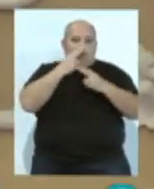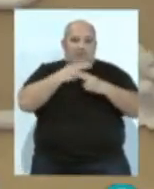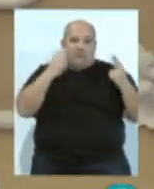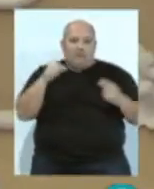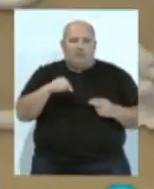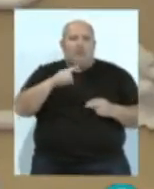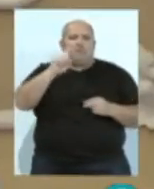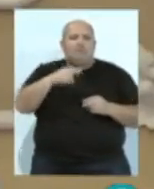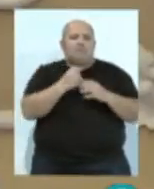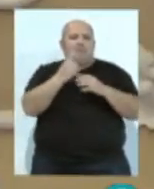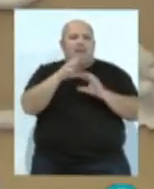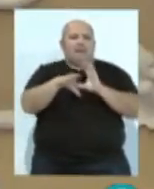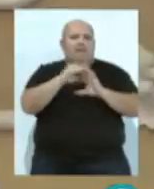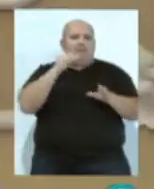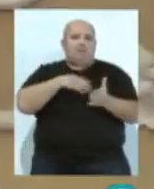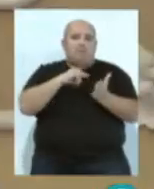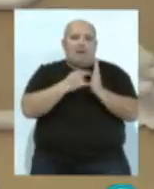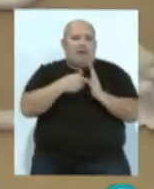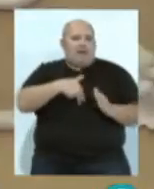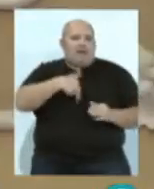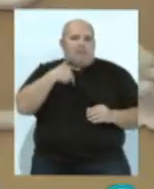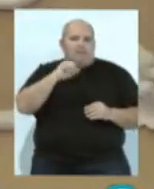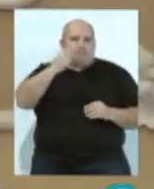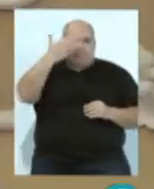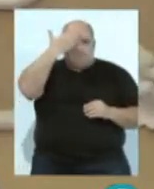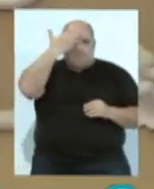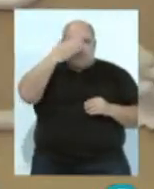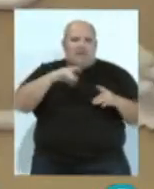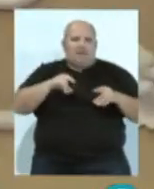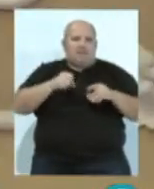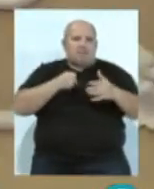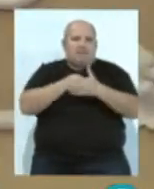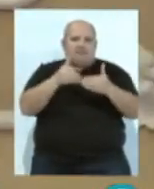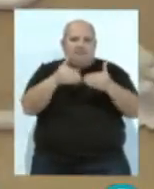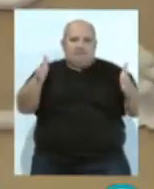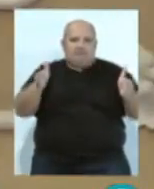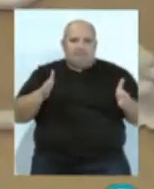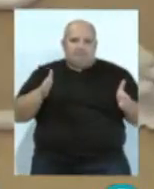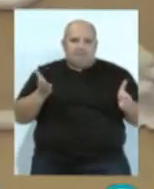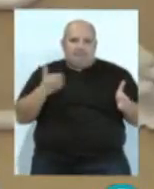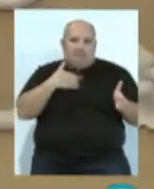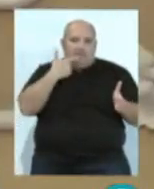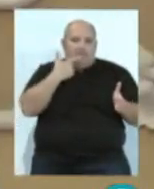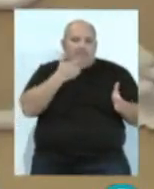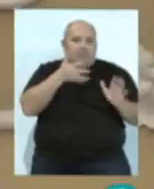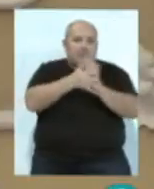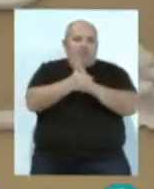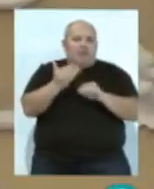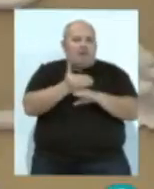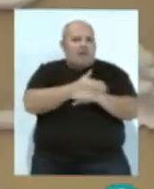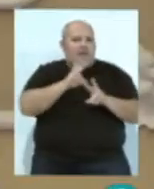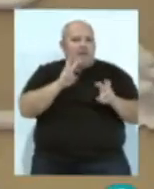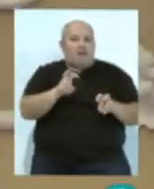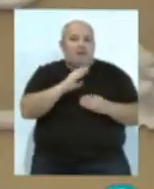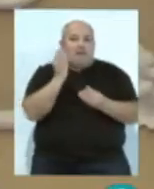terrestre, también entiende que los planes generales son los que marcan la superficie máxima a ocupar. Así que, como he dicho siempre al principio,